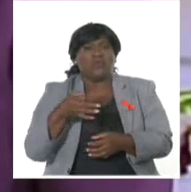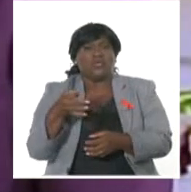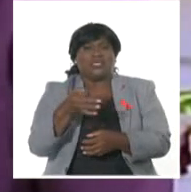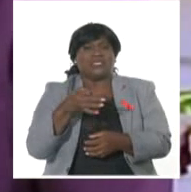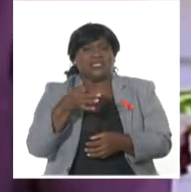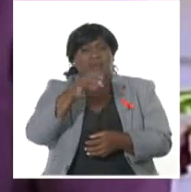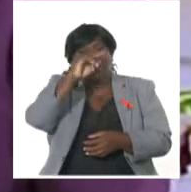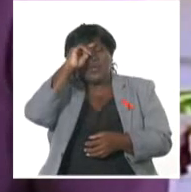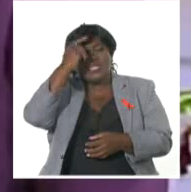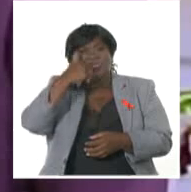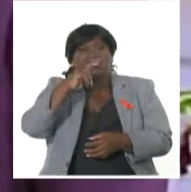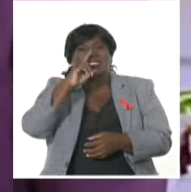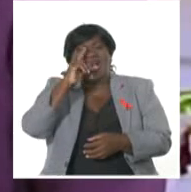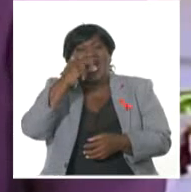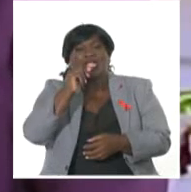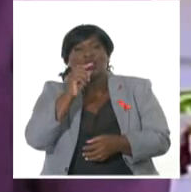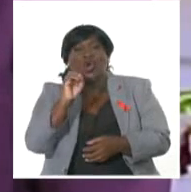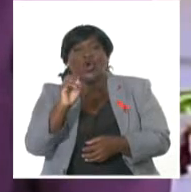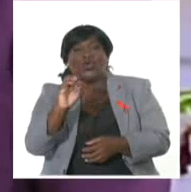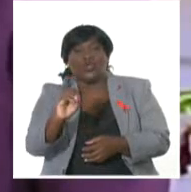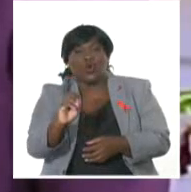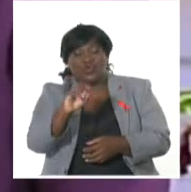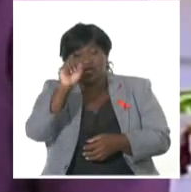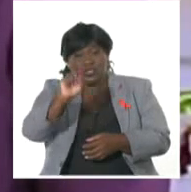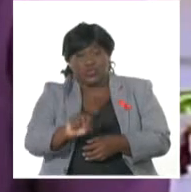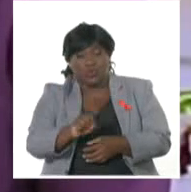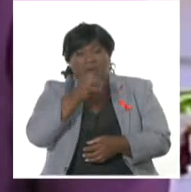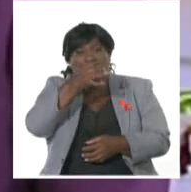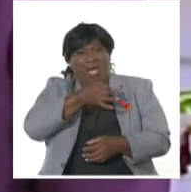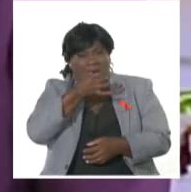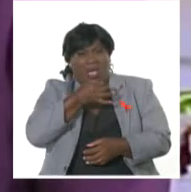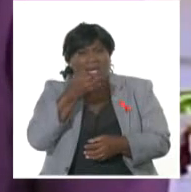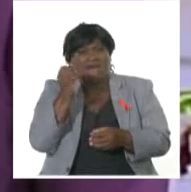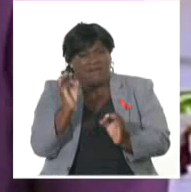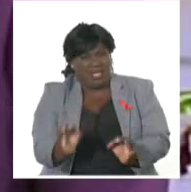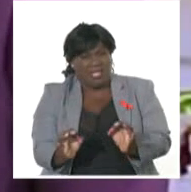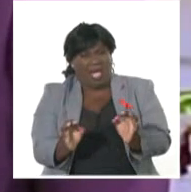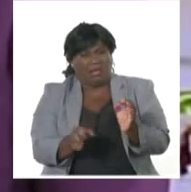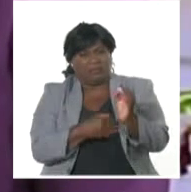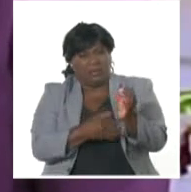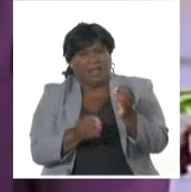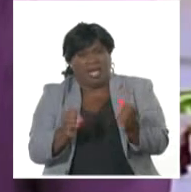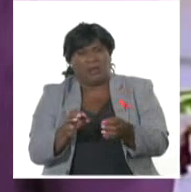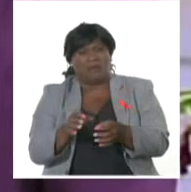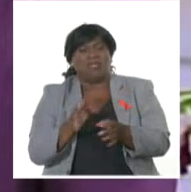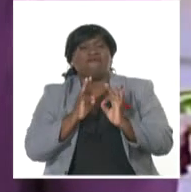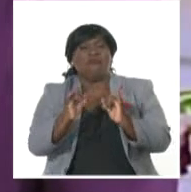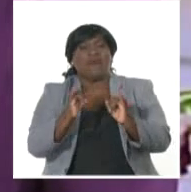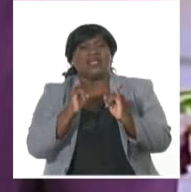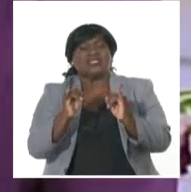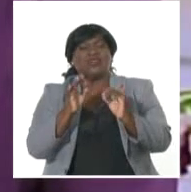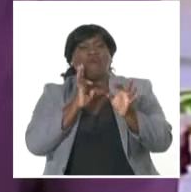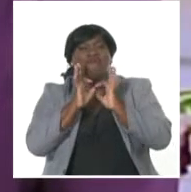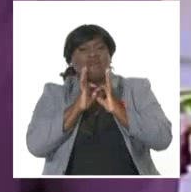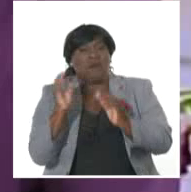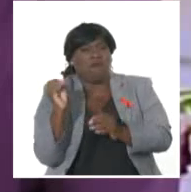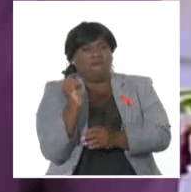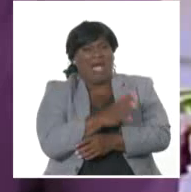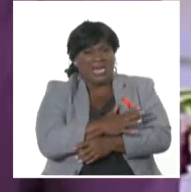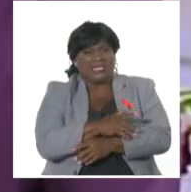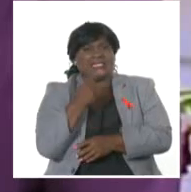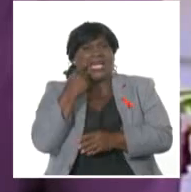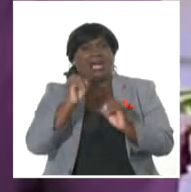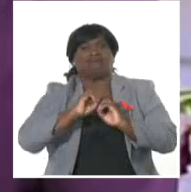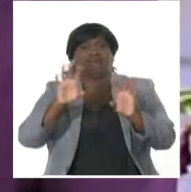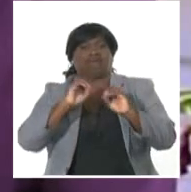Antonio del Sur. A continuación, ofrecemos algunas declaraciones de Joel Pérez García, quien es el presidente del Consejo de Defensa en